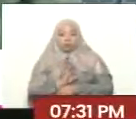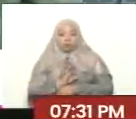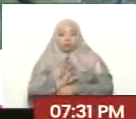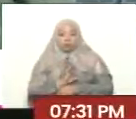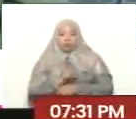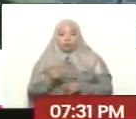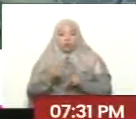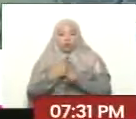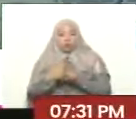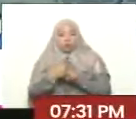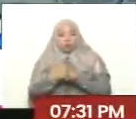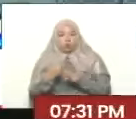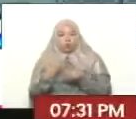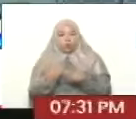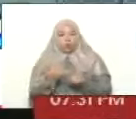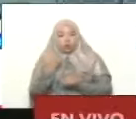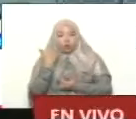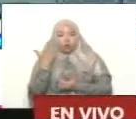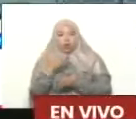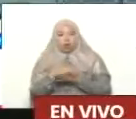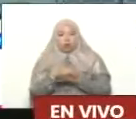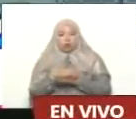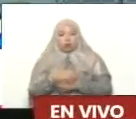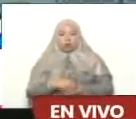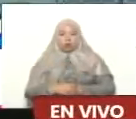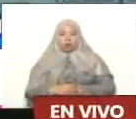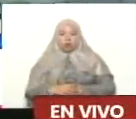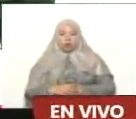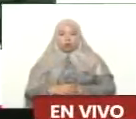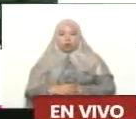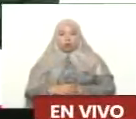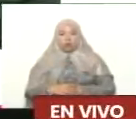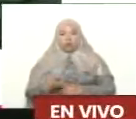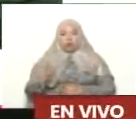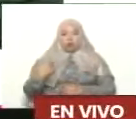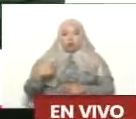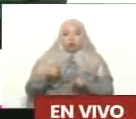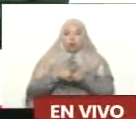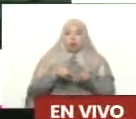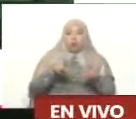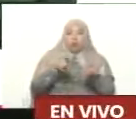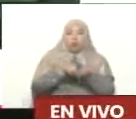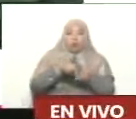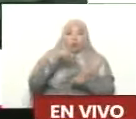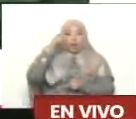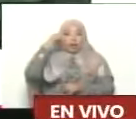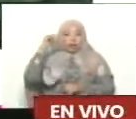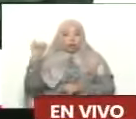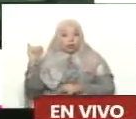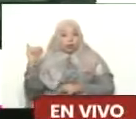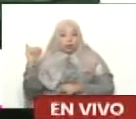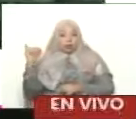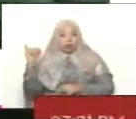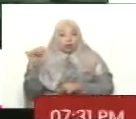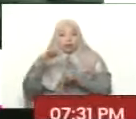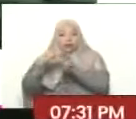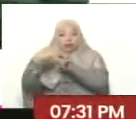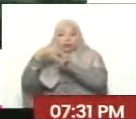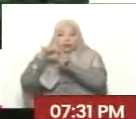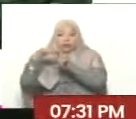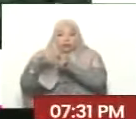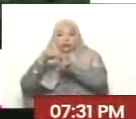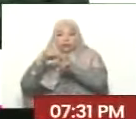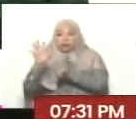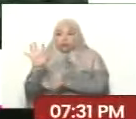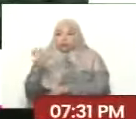llenar de violencia. Ellos hubieran querido, Miguel Ángel, llevarnos al escenario de Haití. Lo buscaron. No se lo